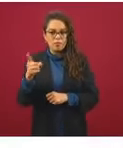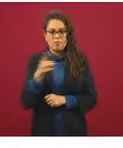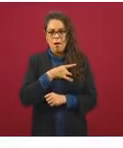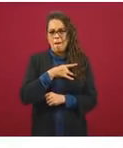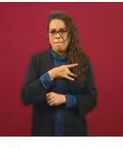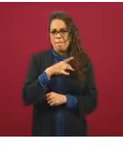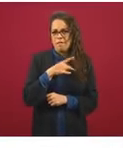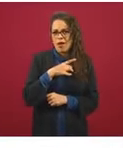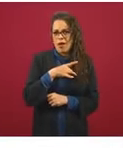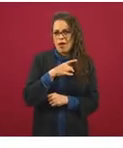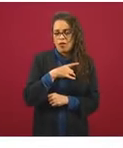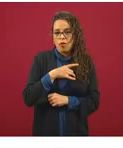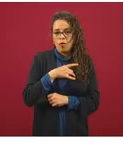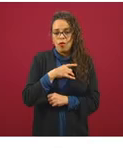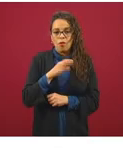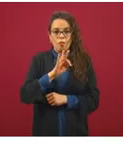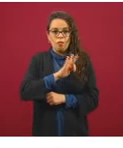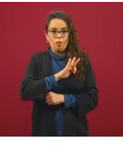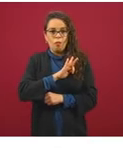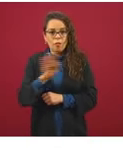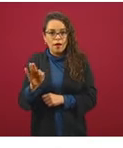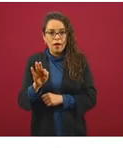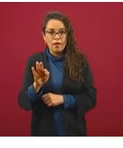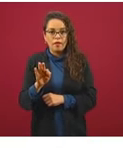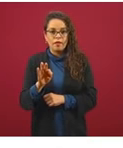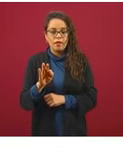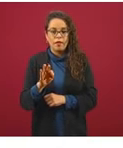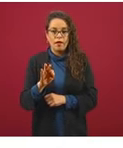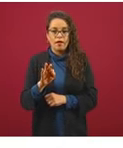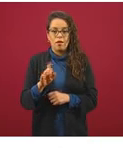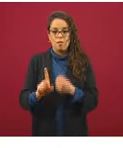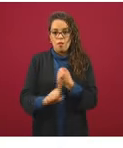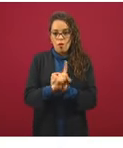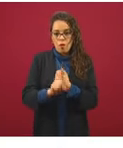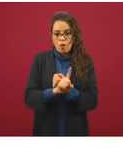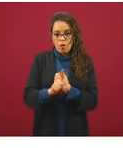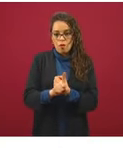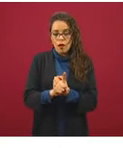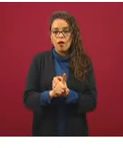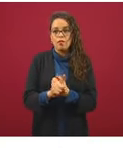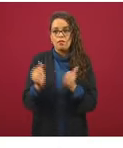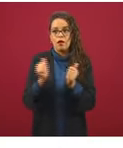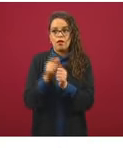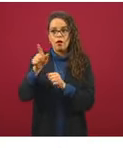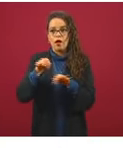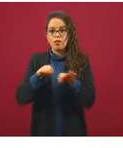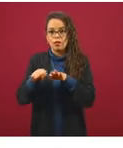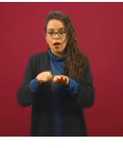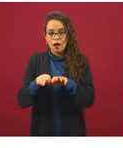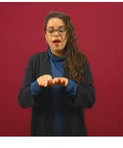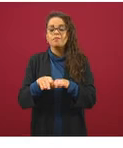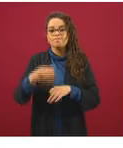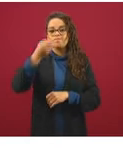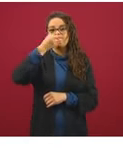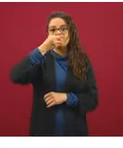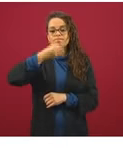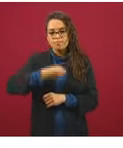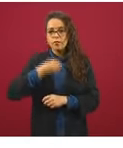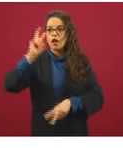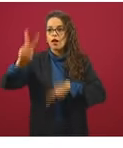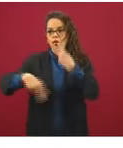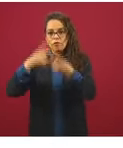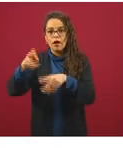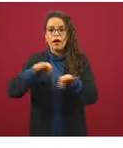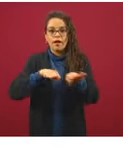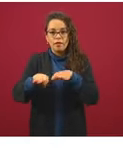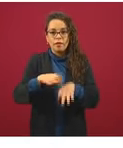que pudieran tener repercusiones negativas en nuestro trabajo, a veces acudimos enfermos a trabajar. Entonces, lo que